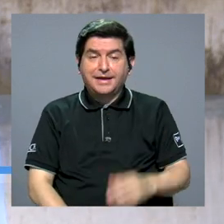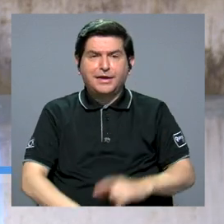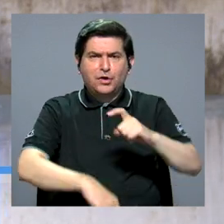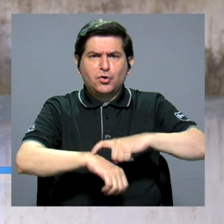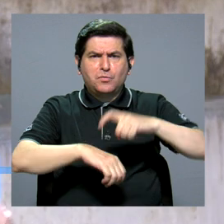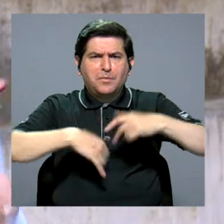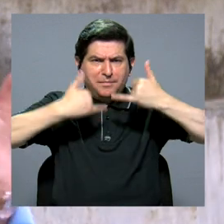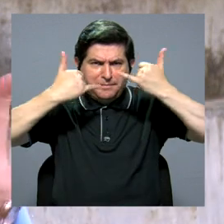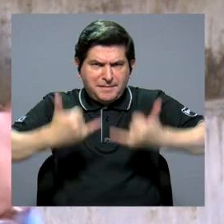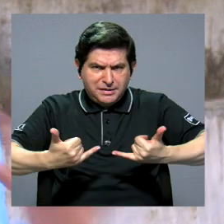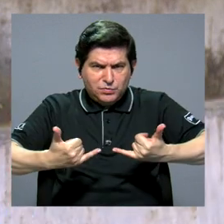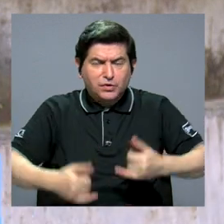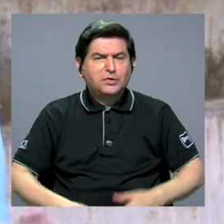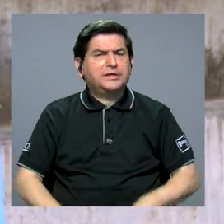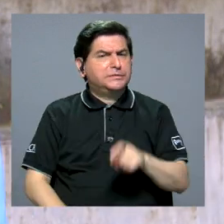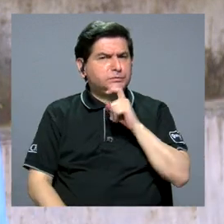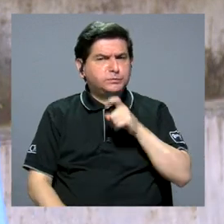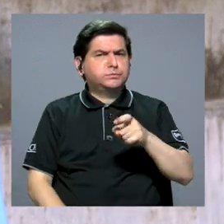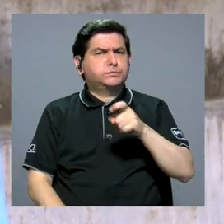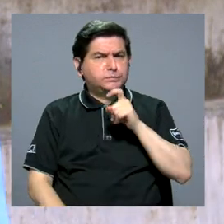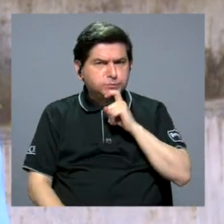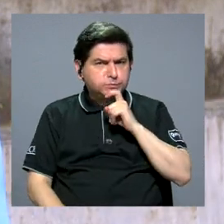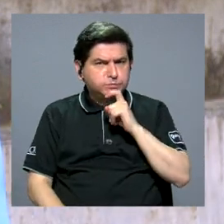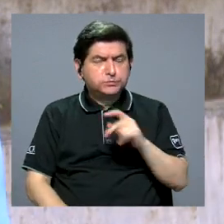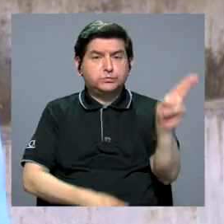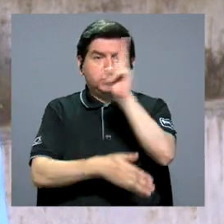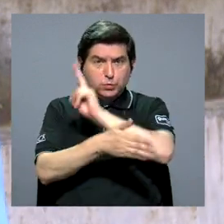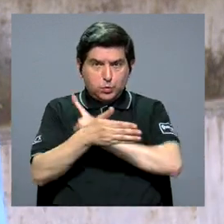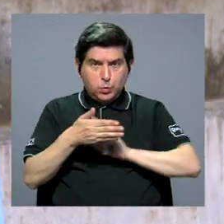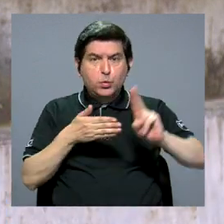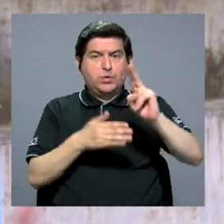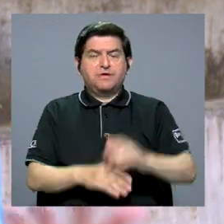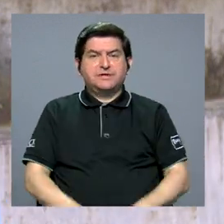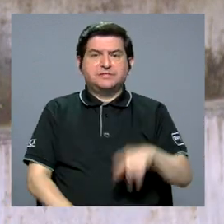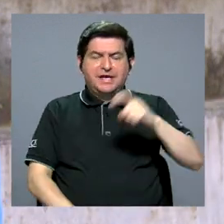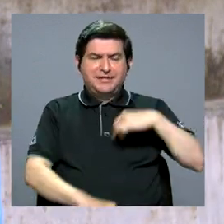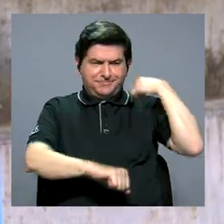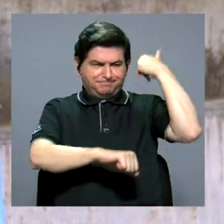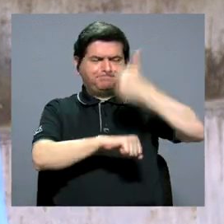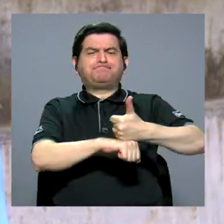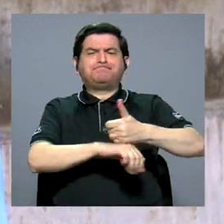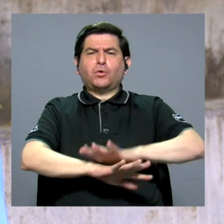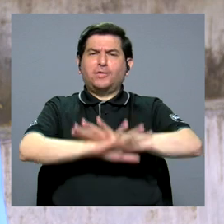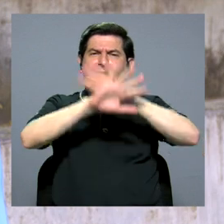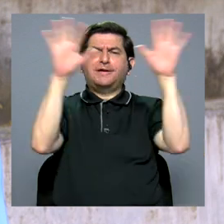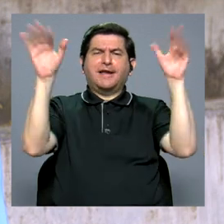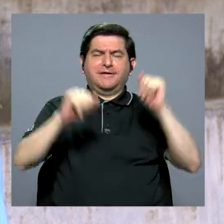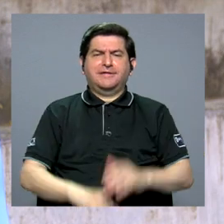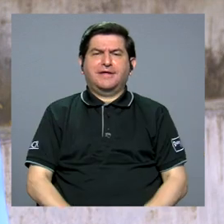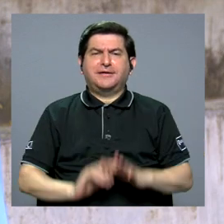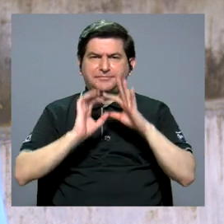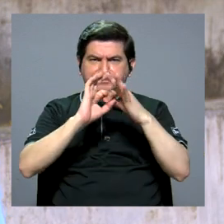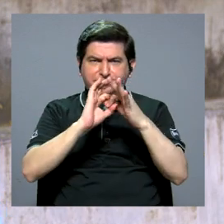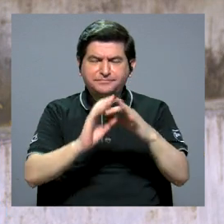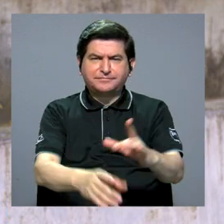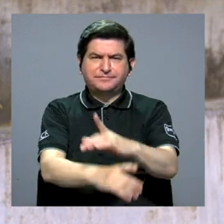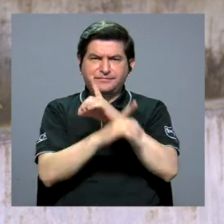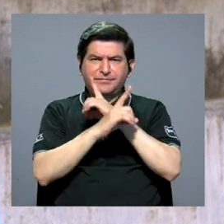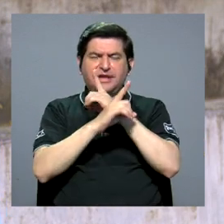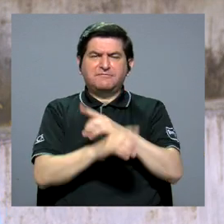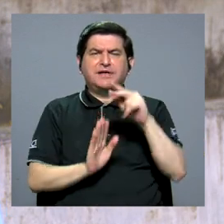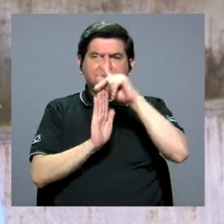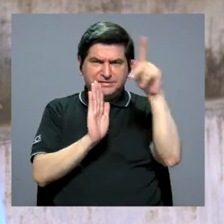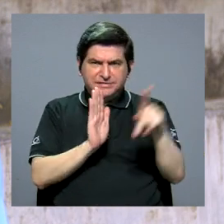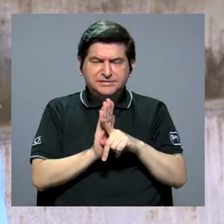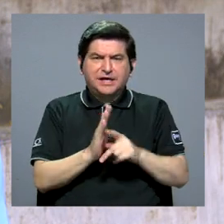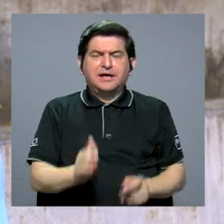momento que estamos atravesando, es un momento crítico, la universidad pues debe posicionarse claramente con respecto a la defensa de